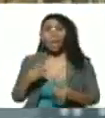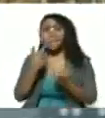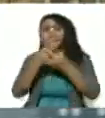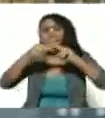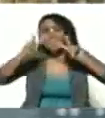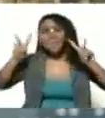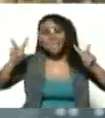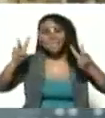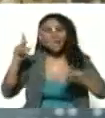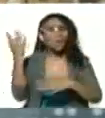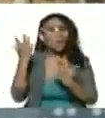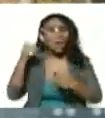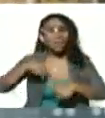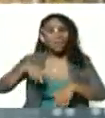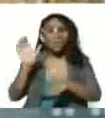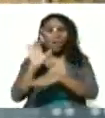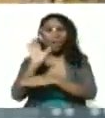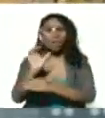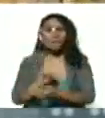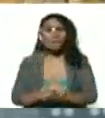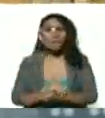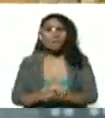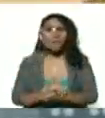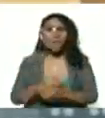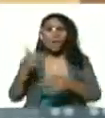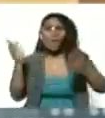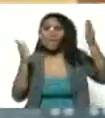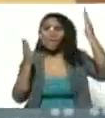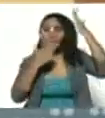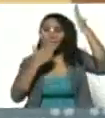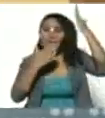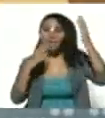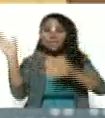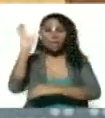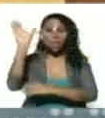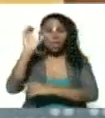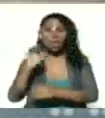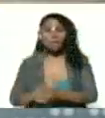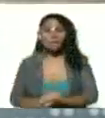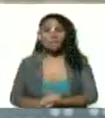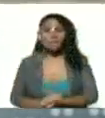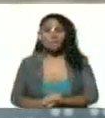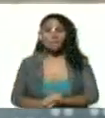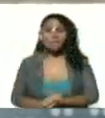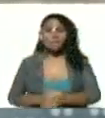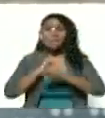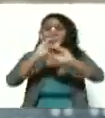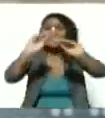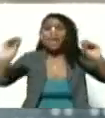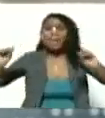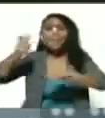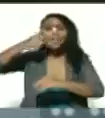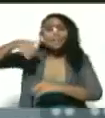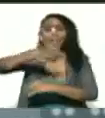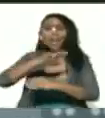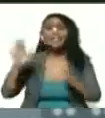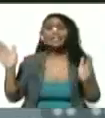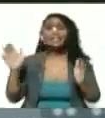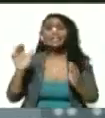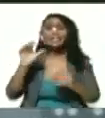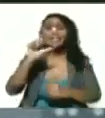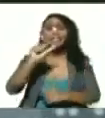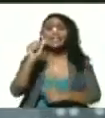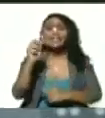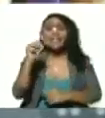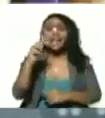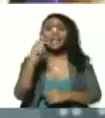en lo que es Caracas. Los indios Caracas. Llaman a la ciudad Santiago de León de